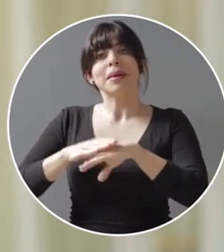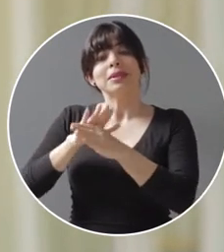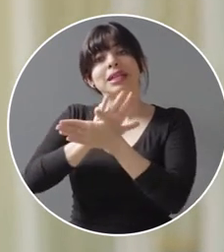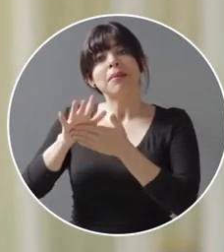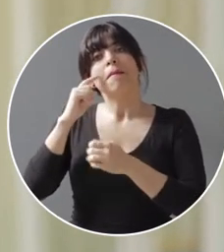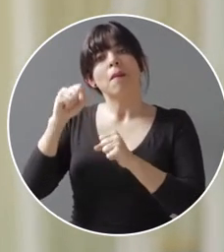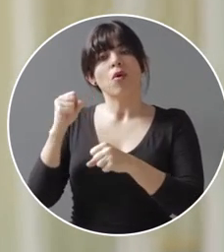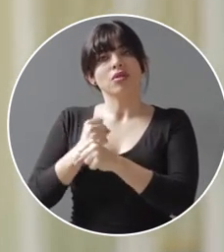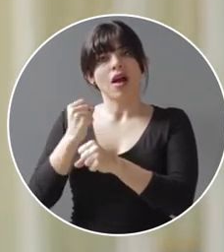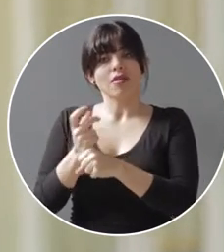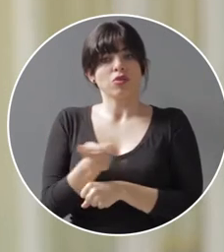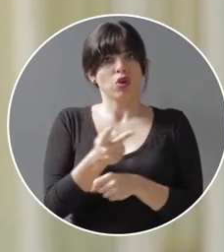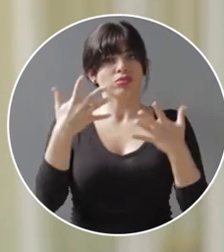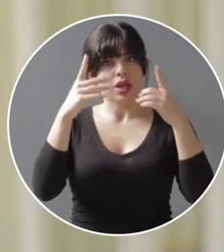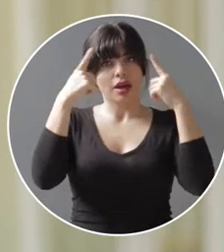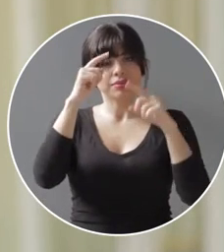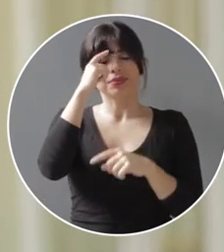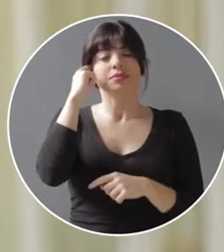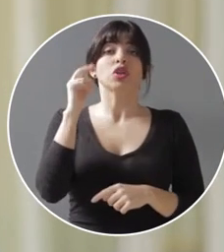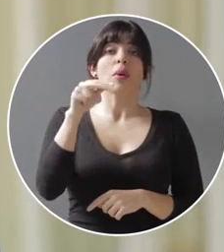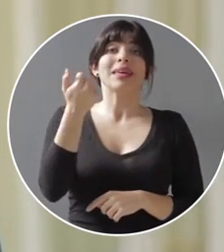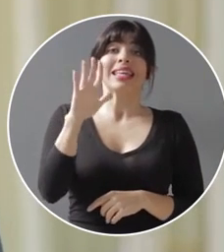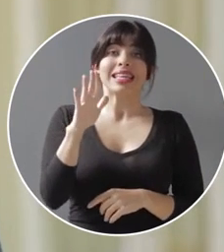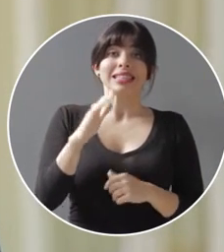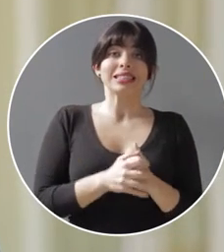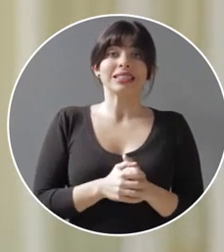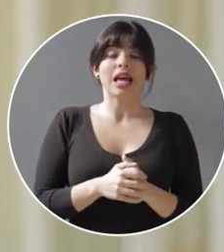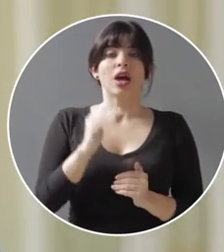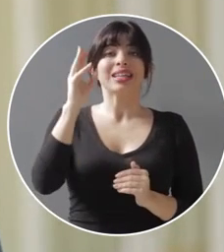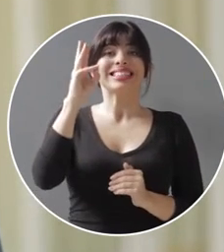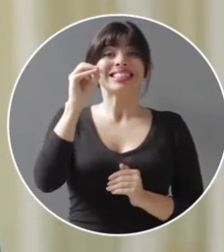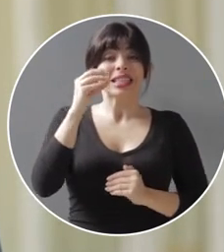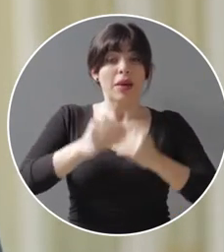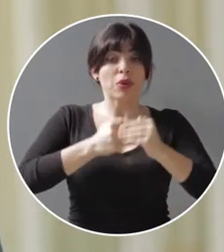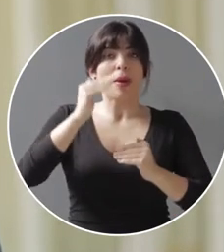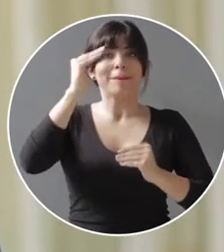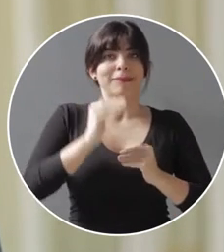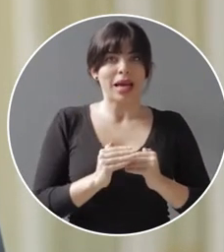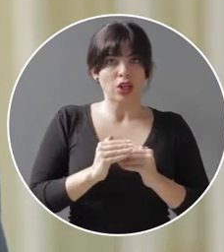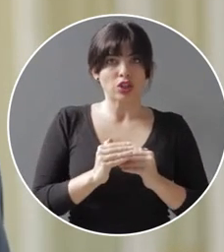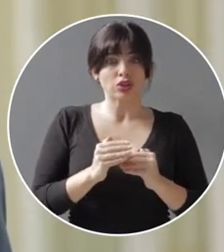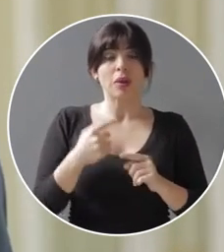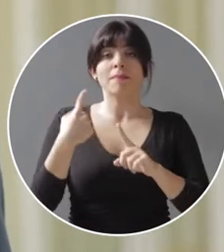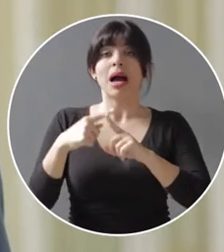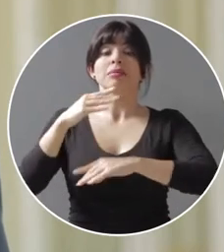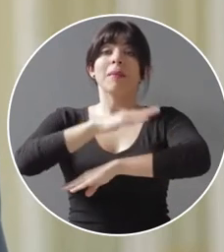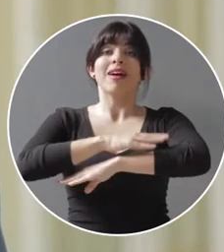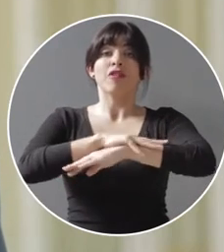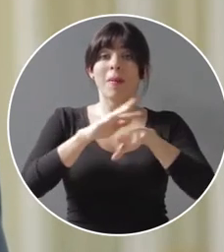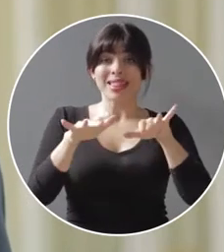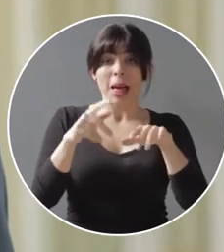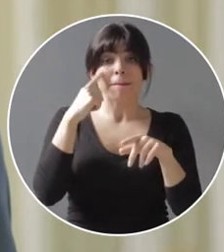permisos sanitarios de funcionamiento. En el 2015 se redujeron 60 trámites y ya funciona la plataforma